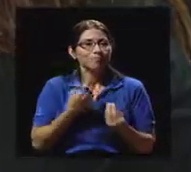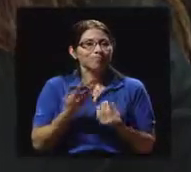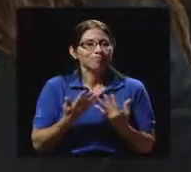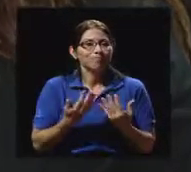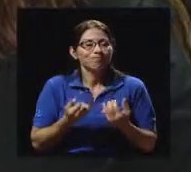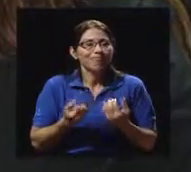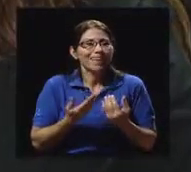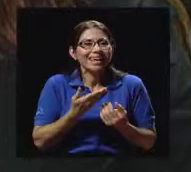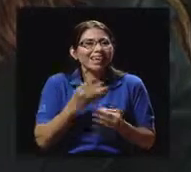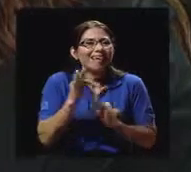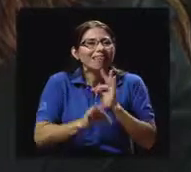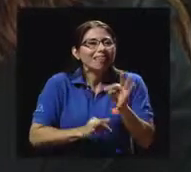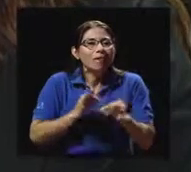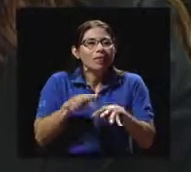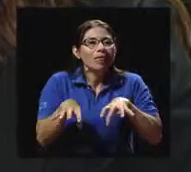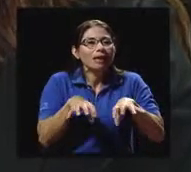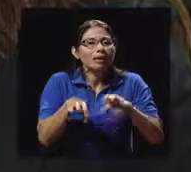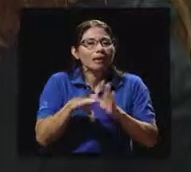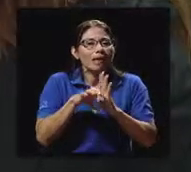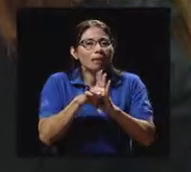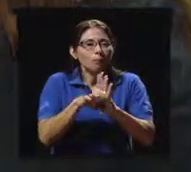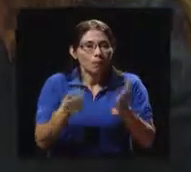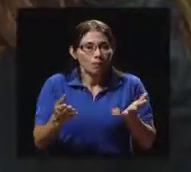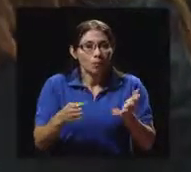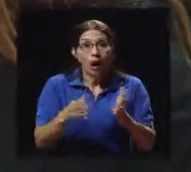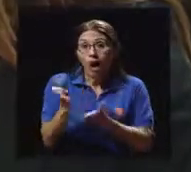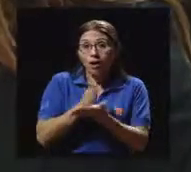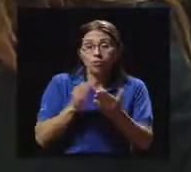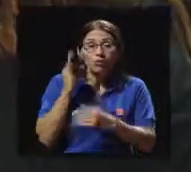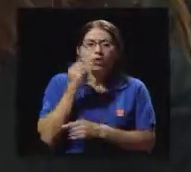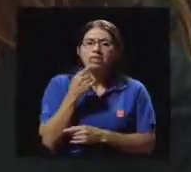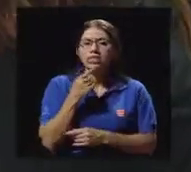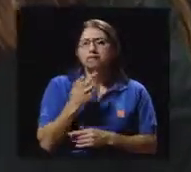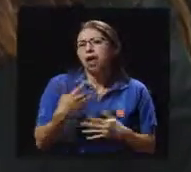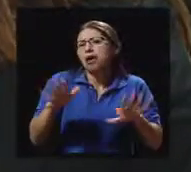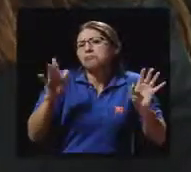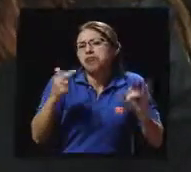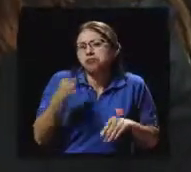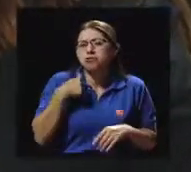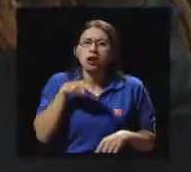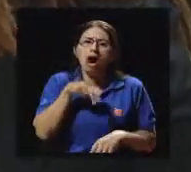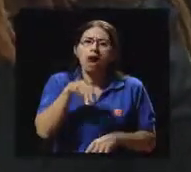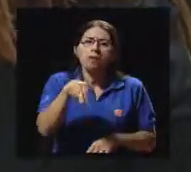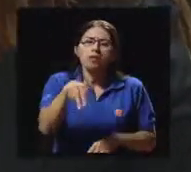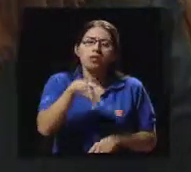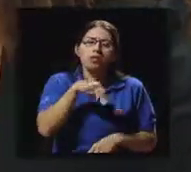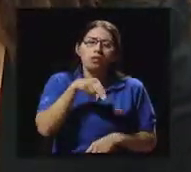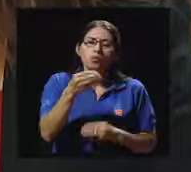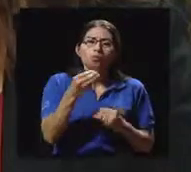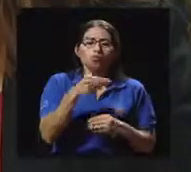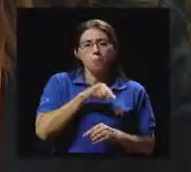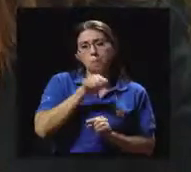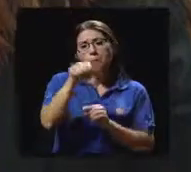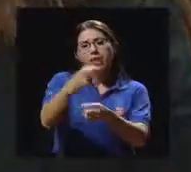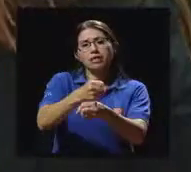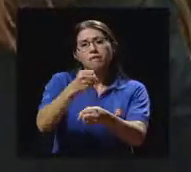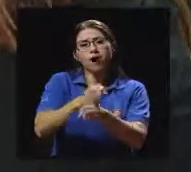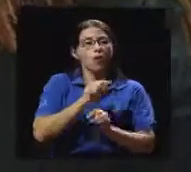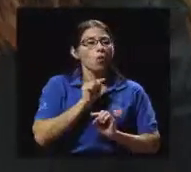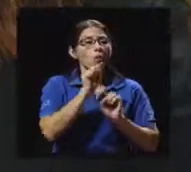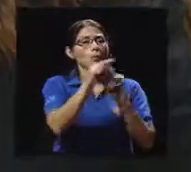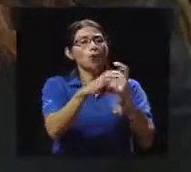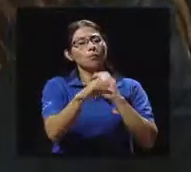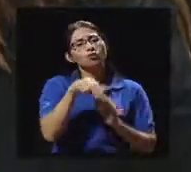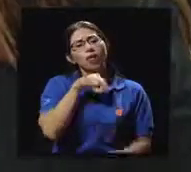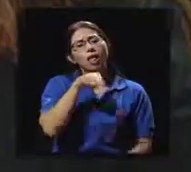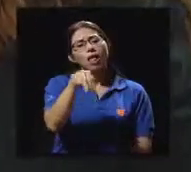qué tipo de actividad? Porque, por ejemplo, hay mujeres que dicen, bueno, que yo subo mucho escalera, yo camino mucho cuando voy al trabajo, cuando voy a tomar el bus, pero